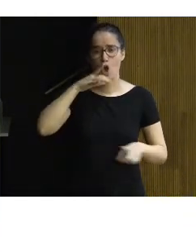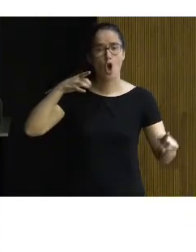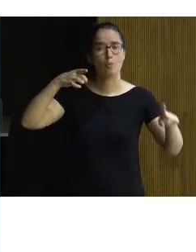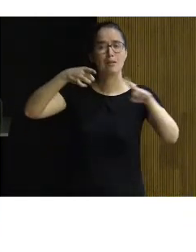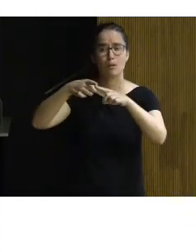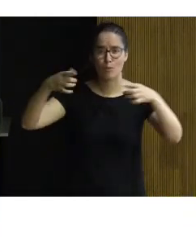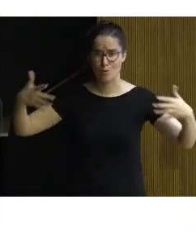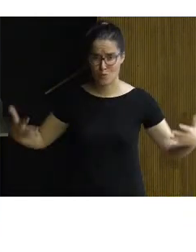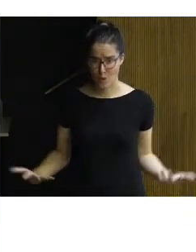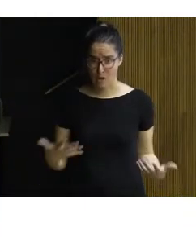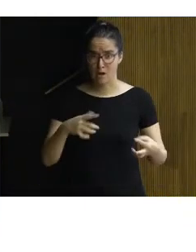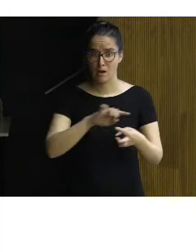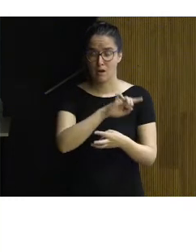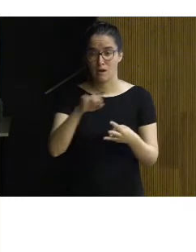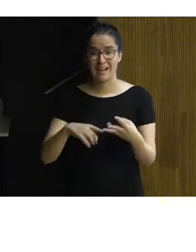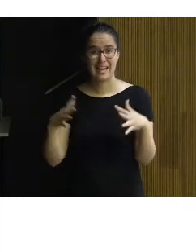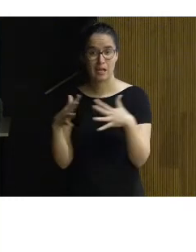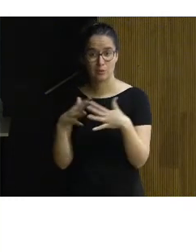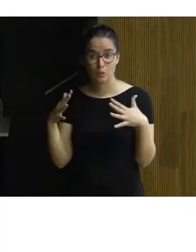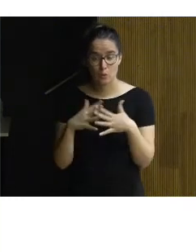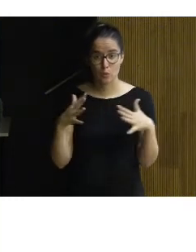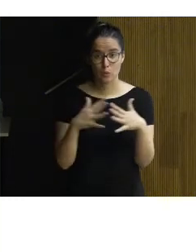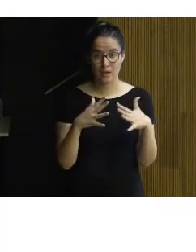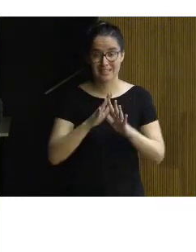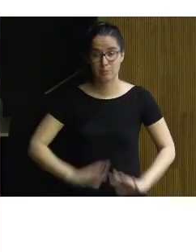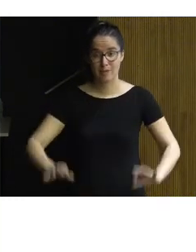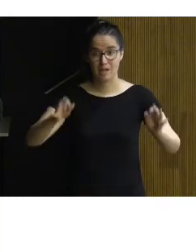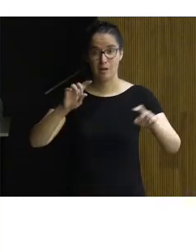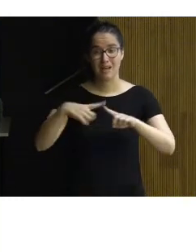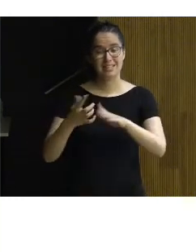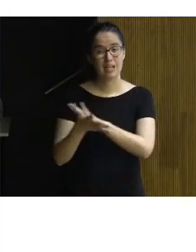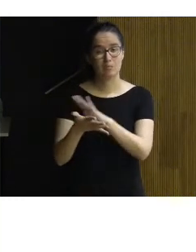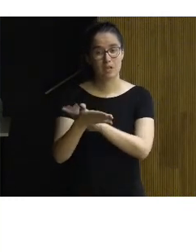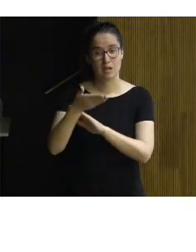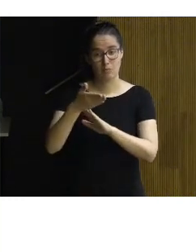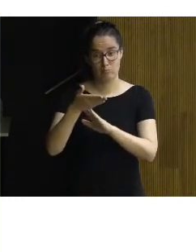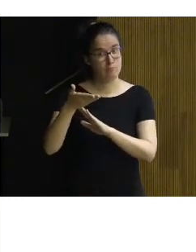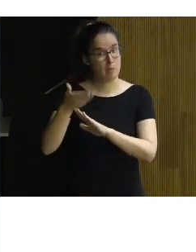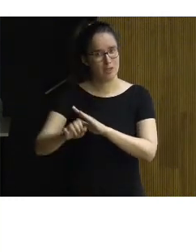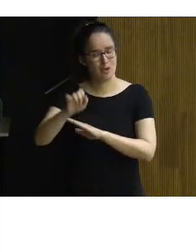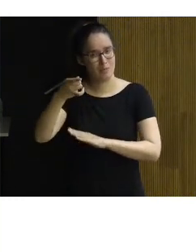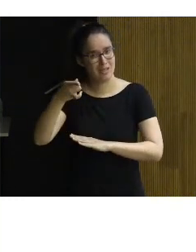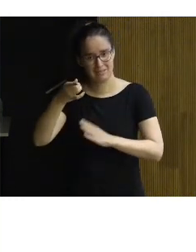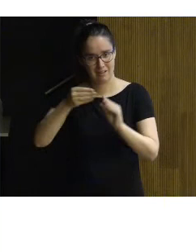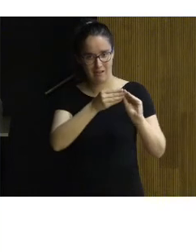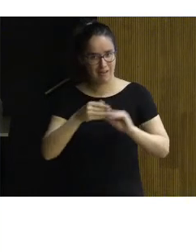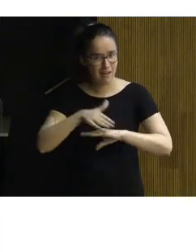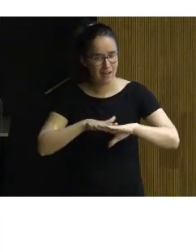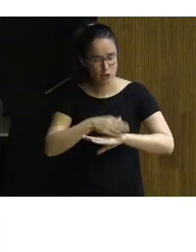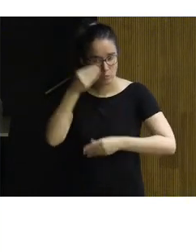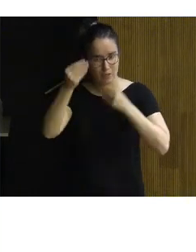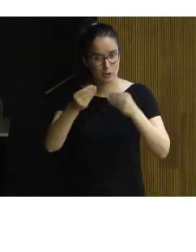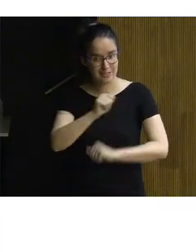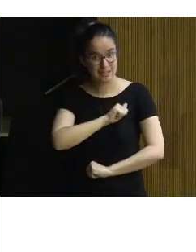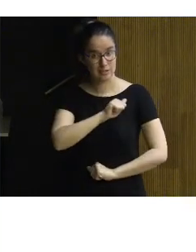objeto de este estándar, la estructura, sobre todo, y explicar la parte más importante del estándar que yo creo que es quizá lo que